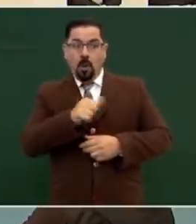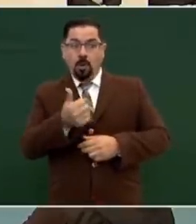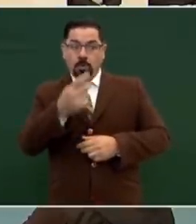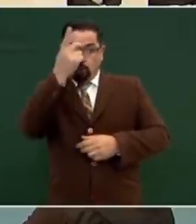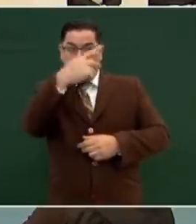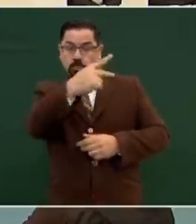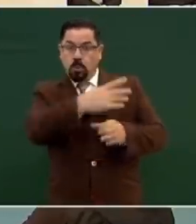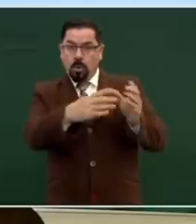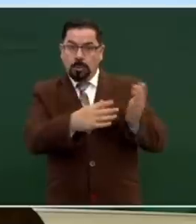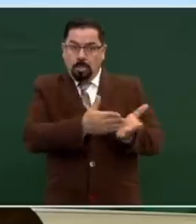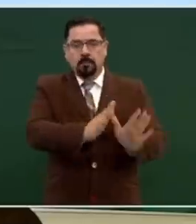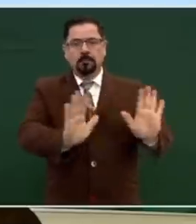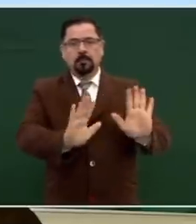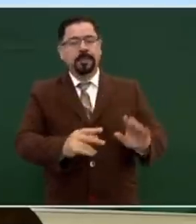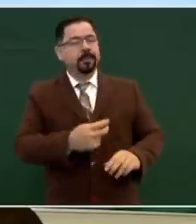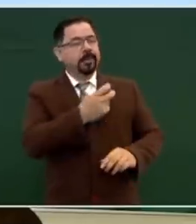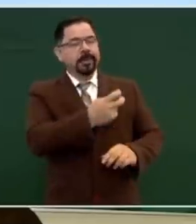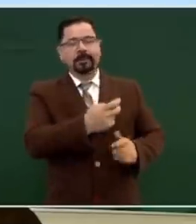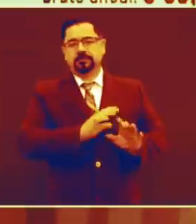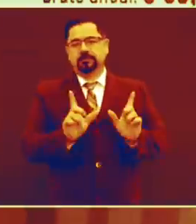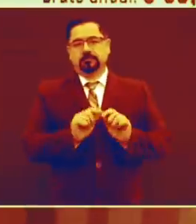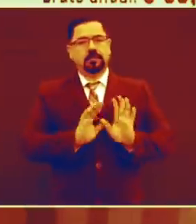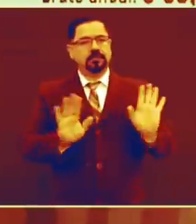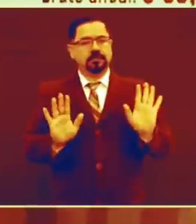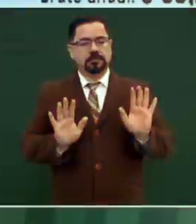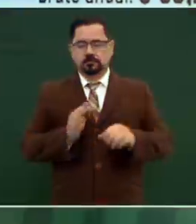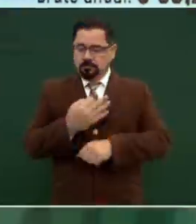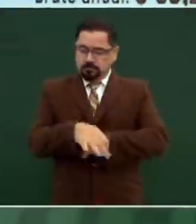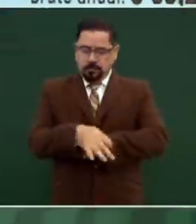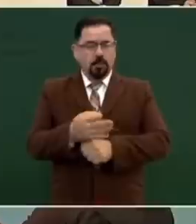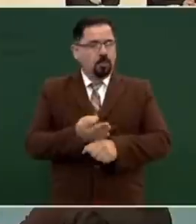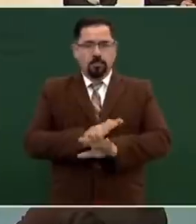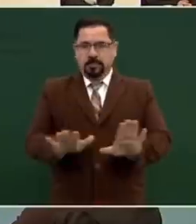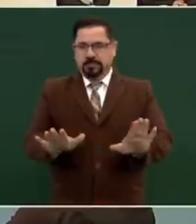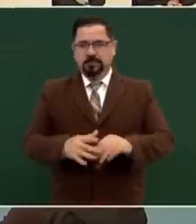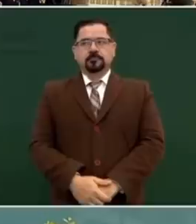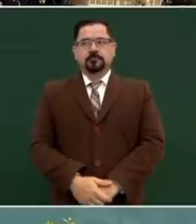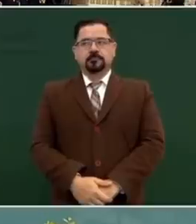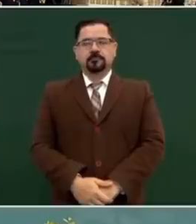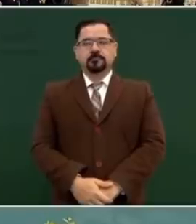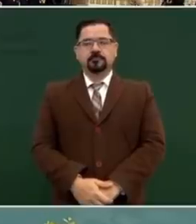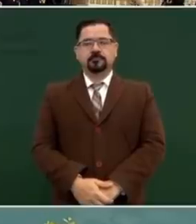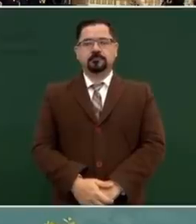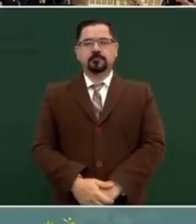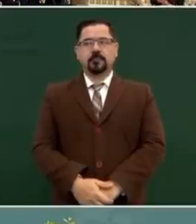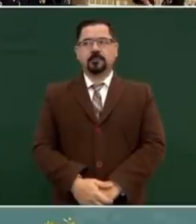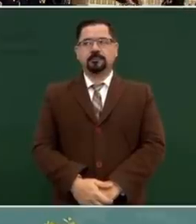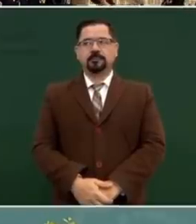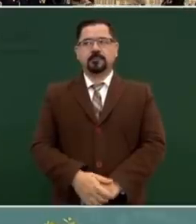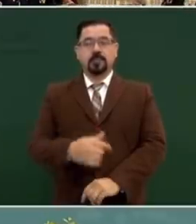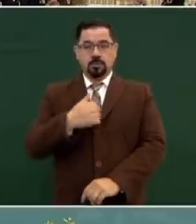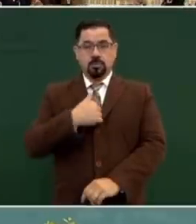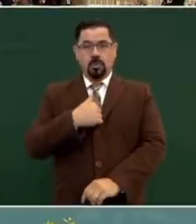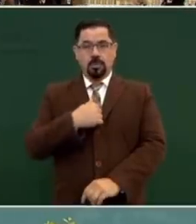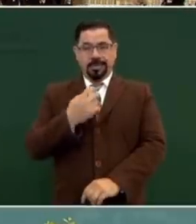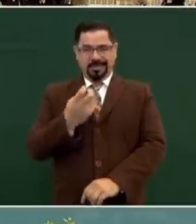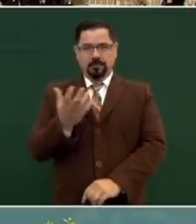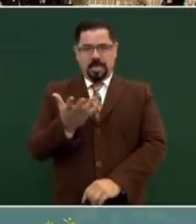bienes. Nada más esto, por lo pronto, por ahora. ¿Y lo hago?